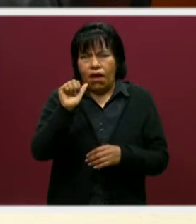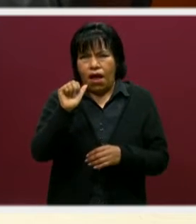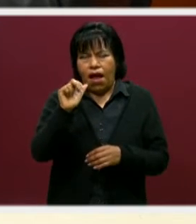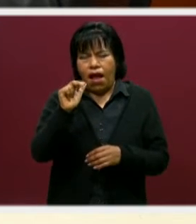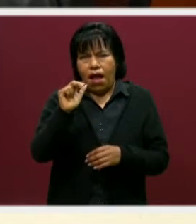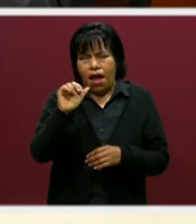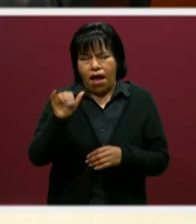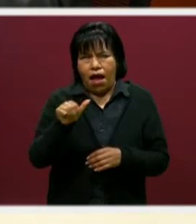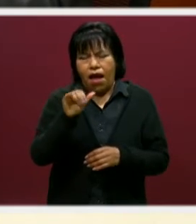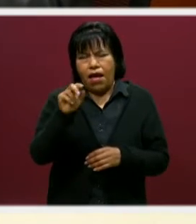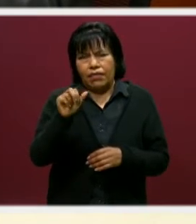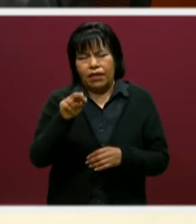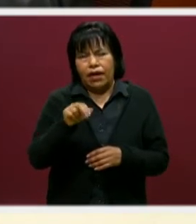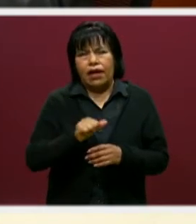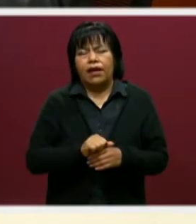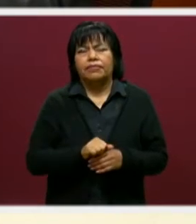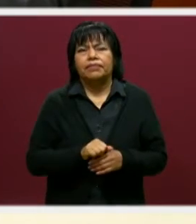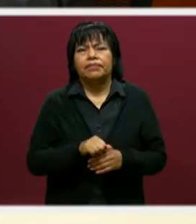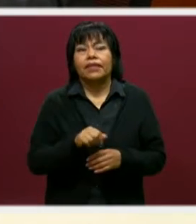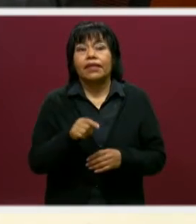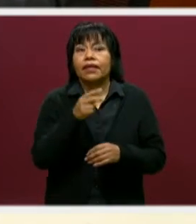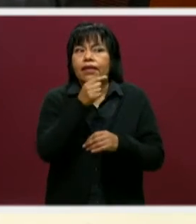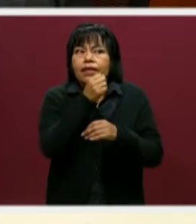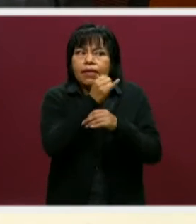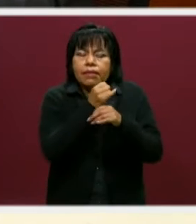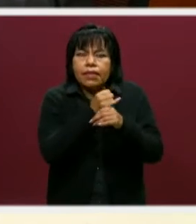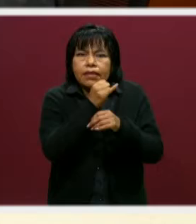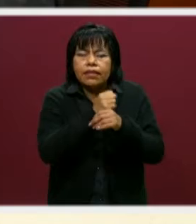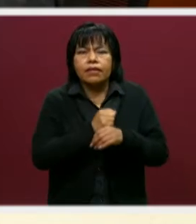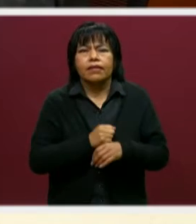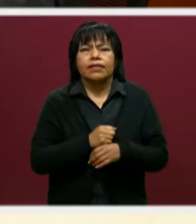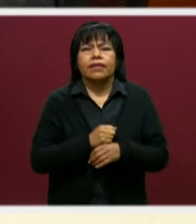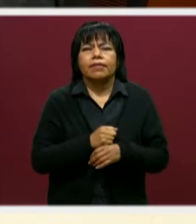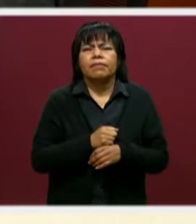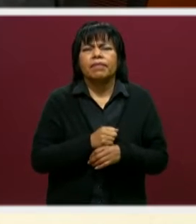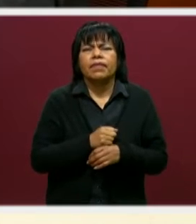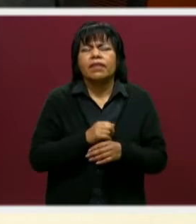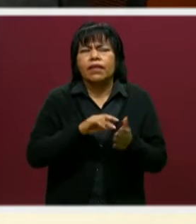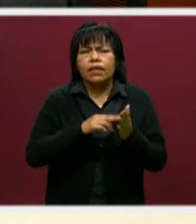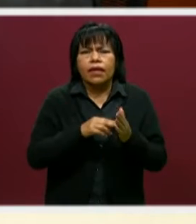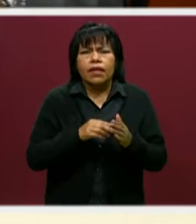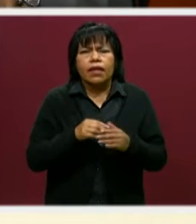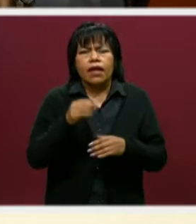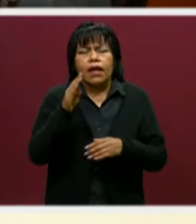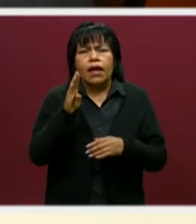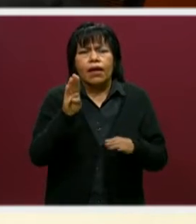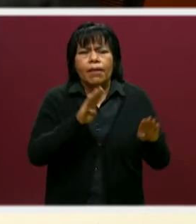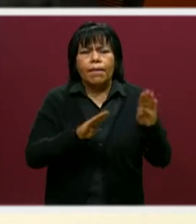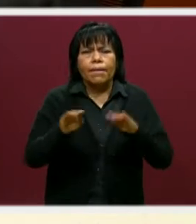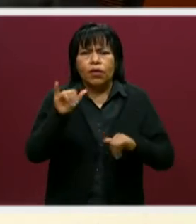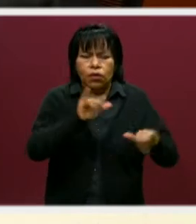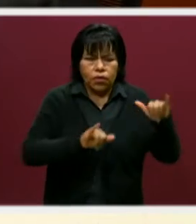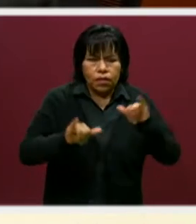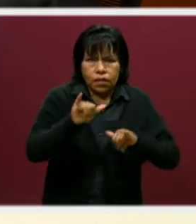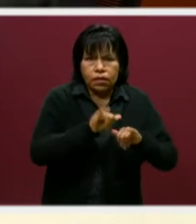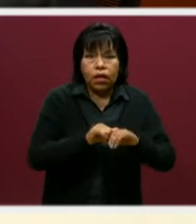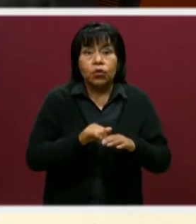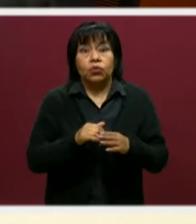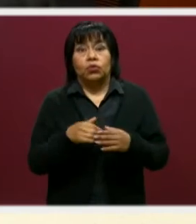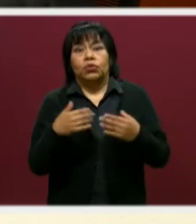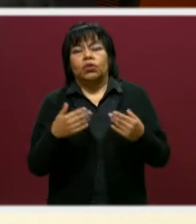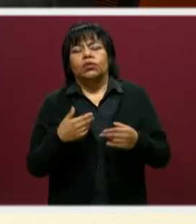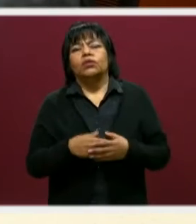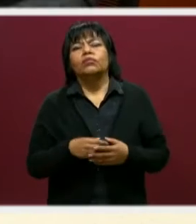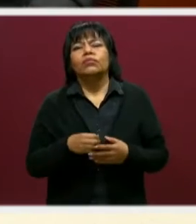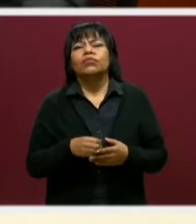es profesora investigadora de la carrera de Ingeniería Bioquímica. ¿Cómo estás, Johanna? Qué gusto tenerte por aquí. Muy bien, muy